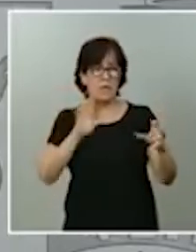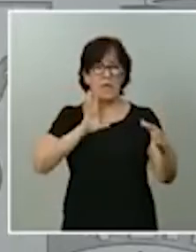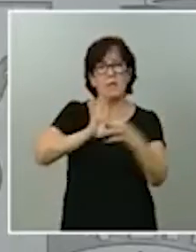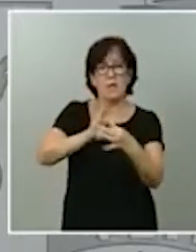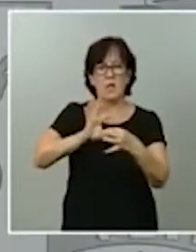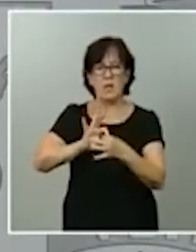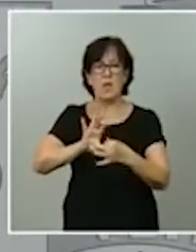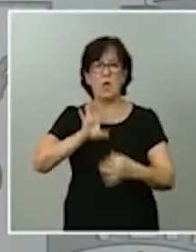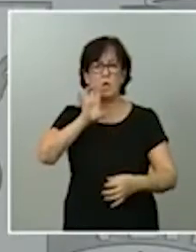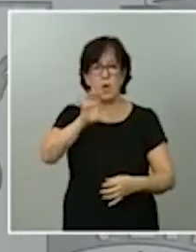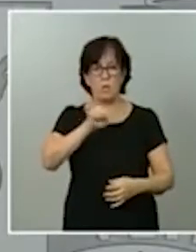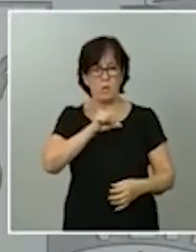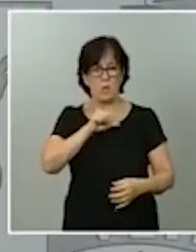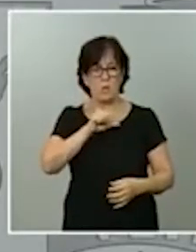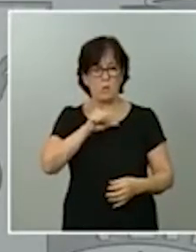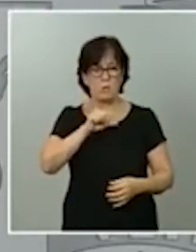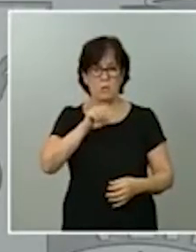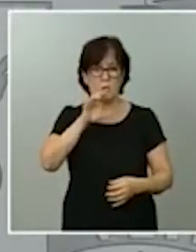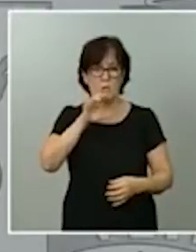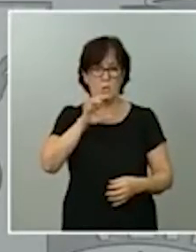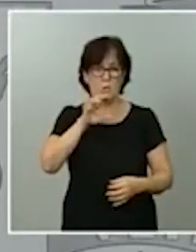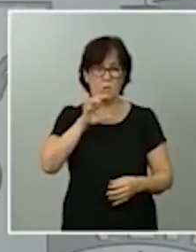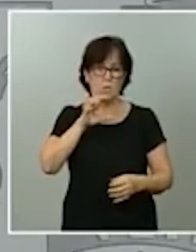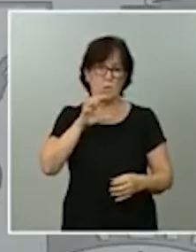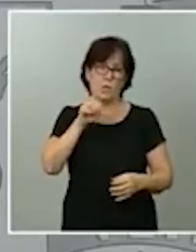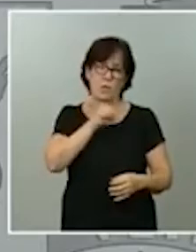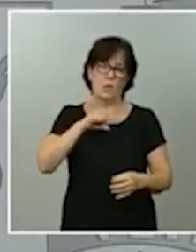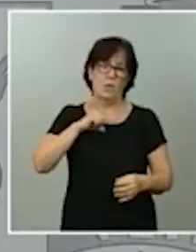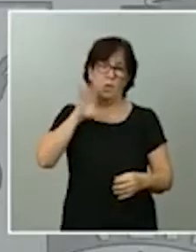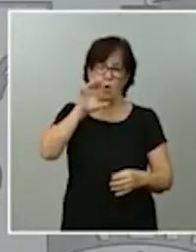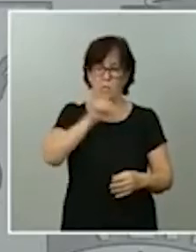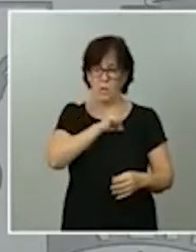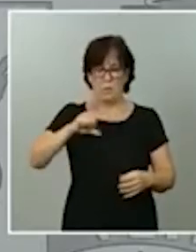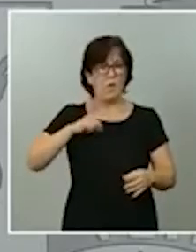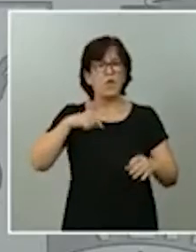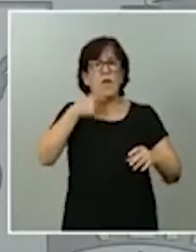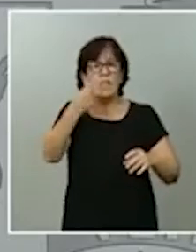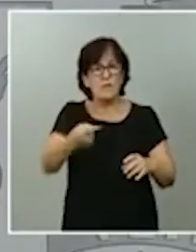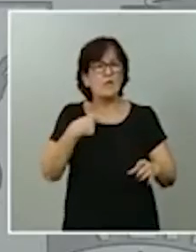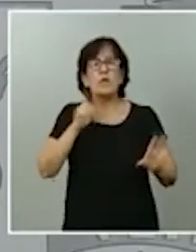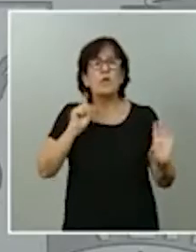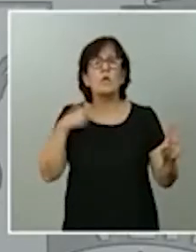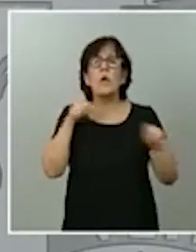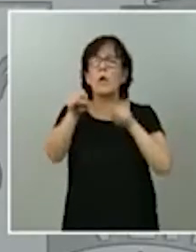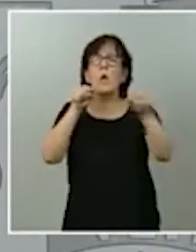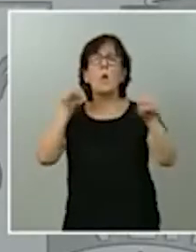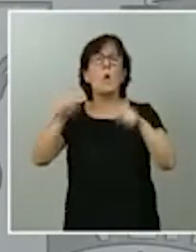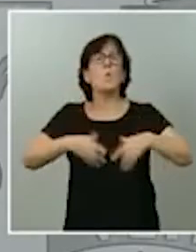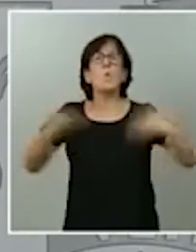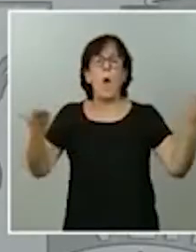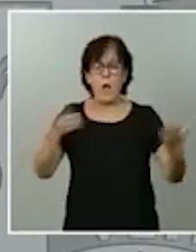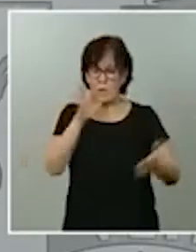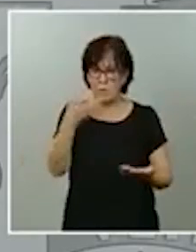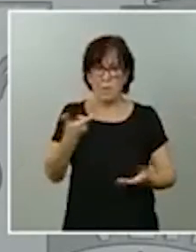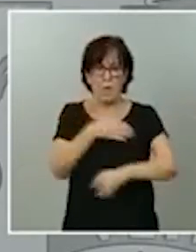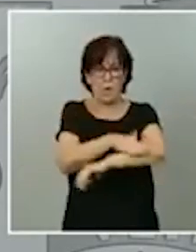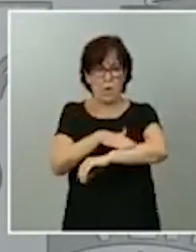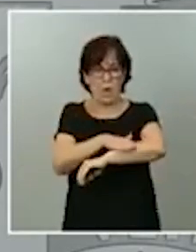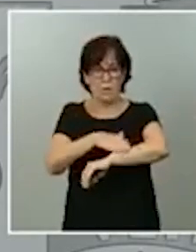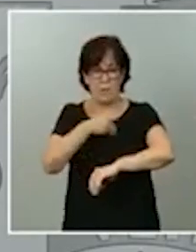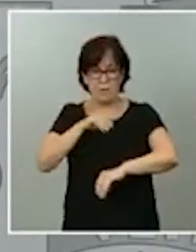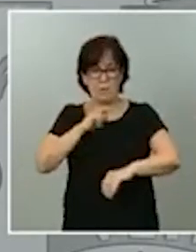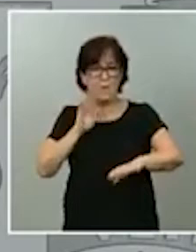no primero yo he dicho yo no señalo a ninguna comunidad autónoma lo que he dicho es que el gobierno de España da un paso más en la